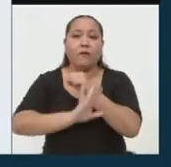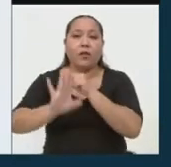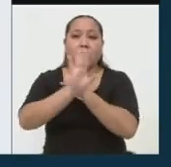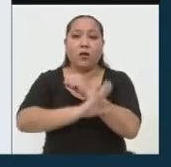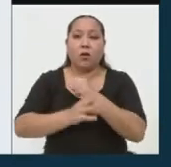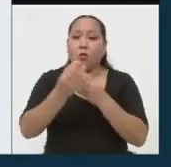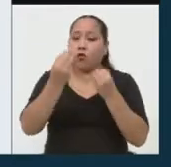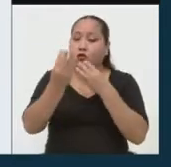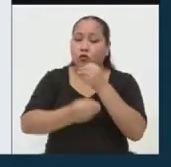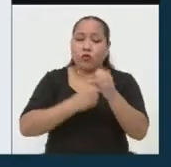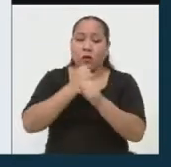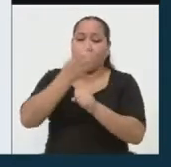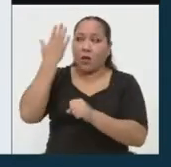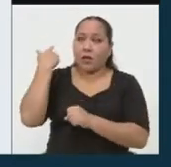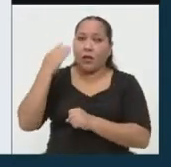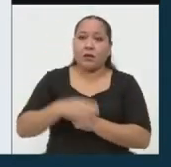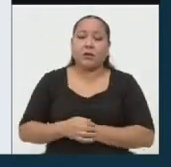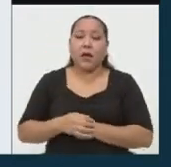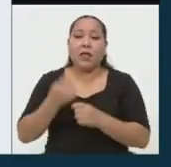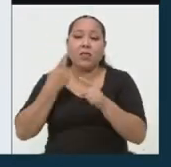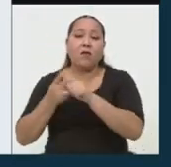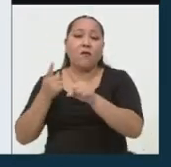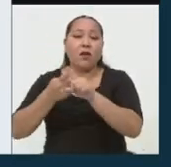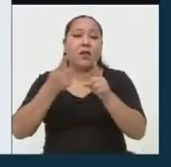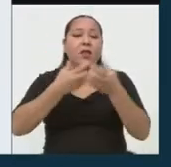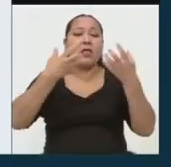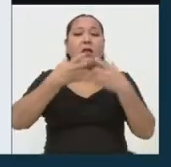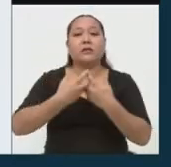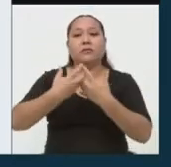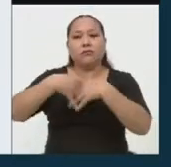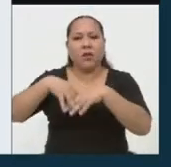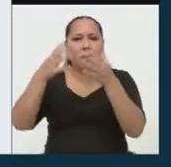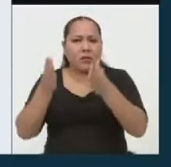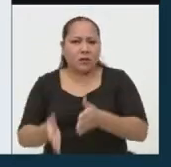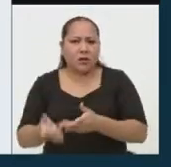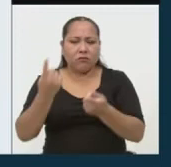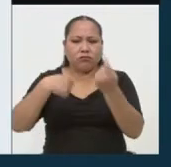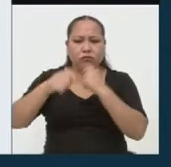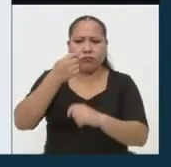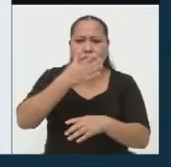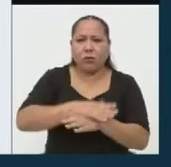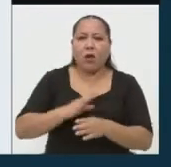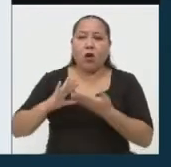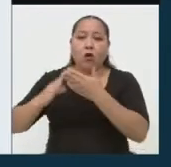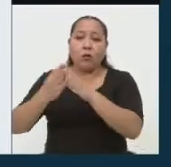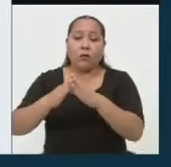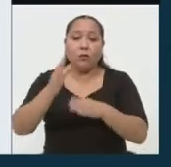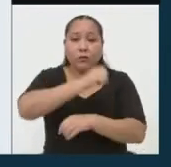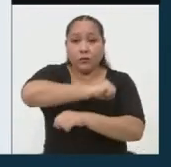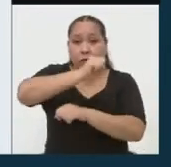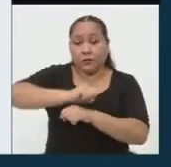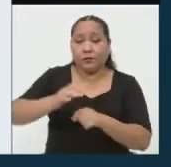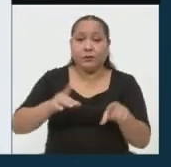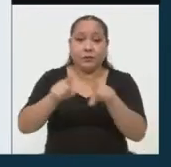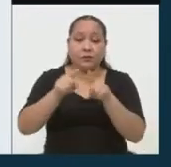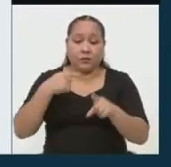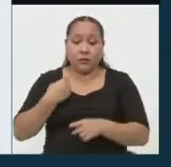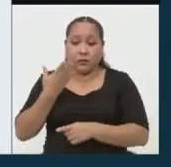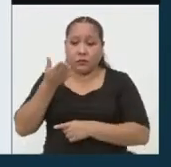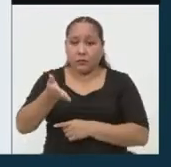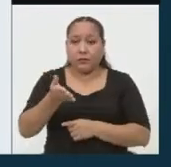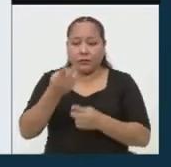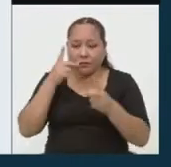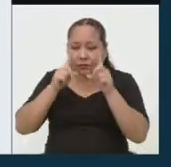muchos años atrás a comerciantes, productores, asociaciones, cooperativas, comunidades campesinas y, en general, trabajadores